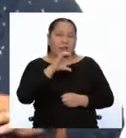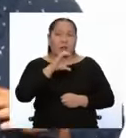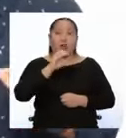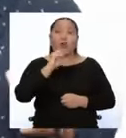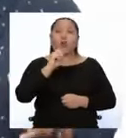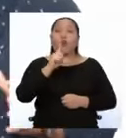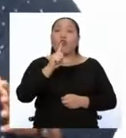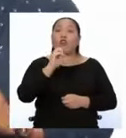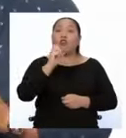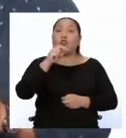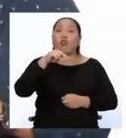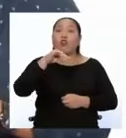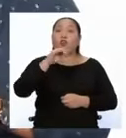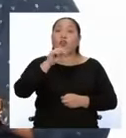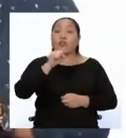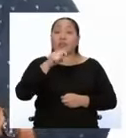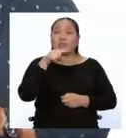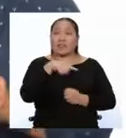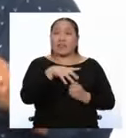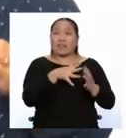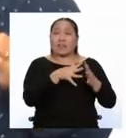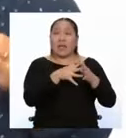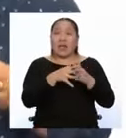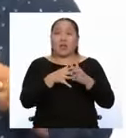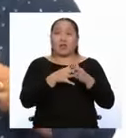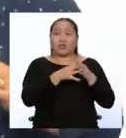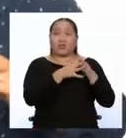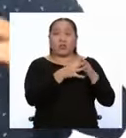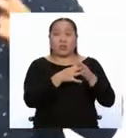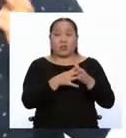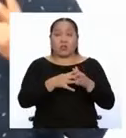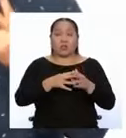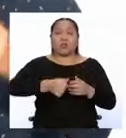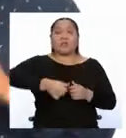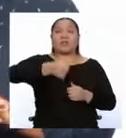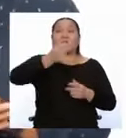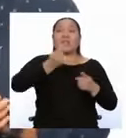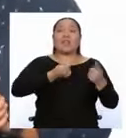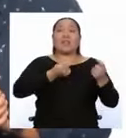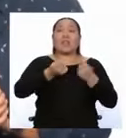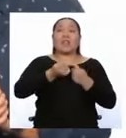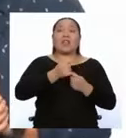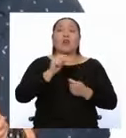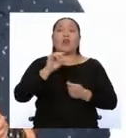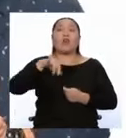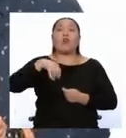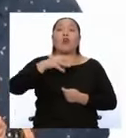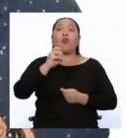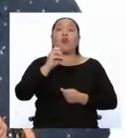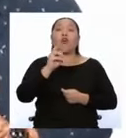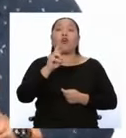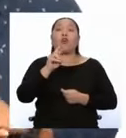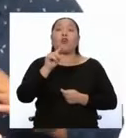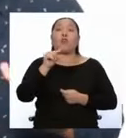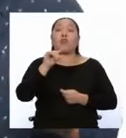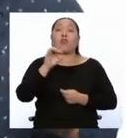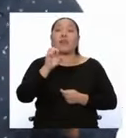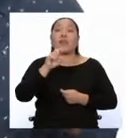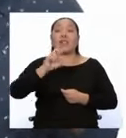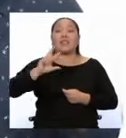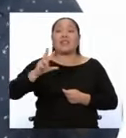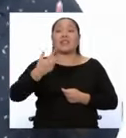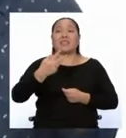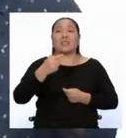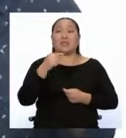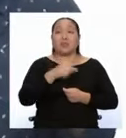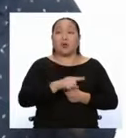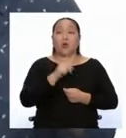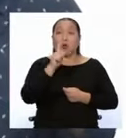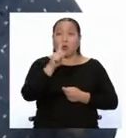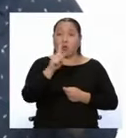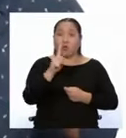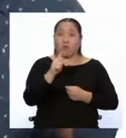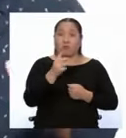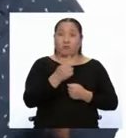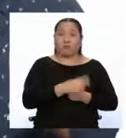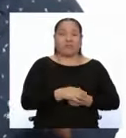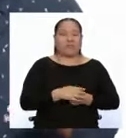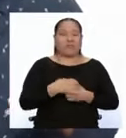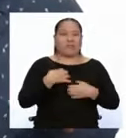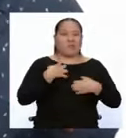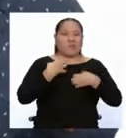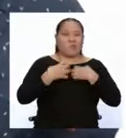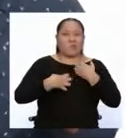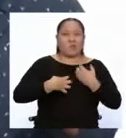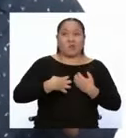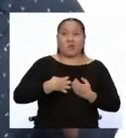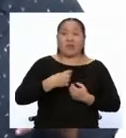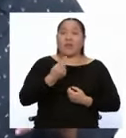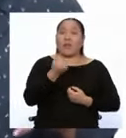En Estados Unidos, bajo el poder de Jorge III, por dos causas particulares. Una fue la económica. Las